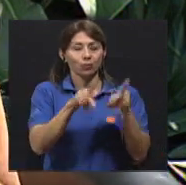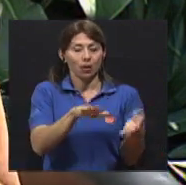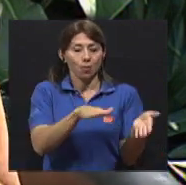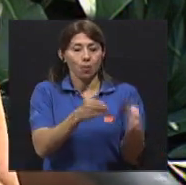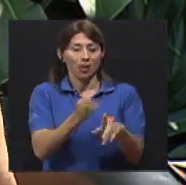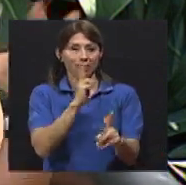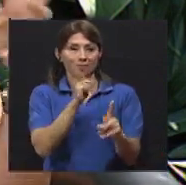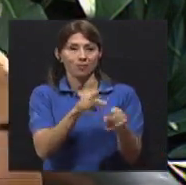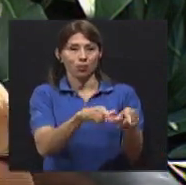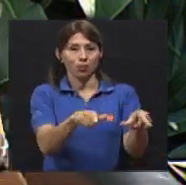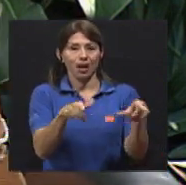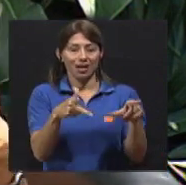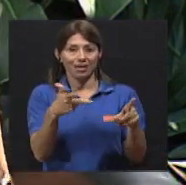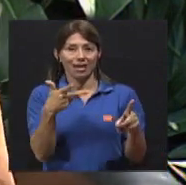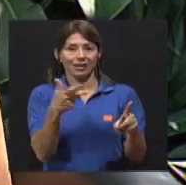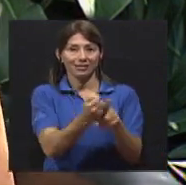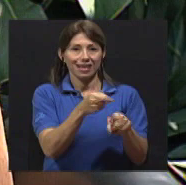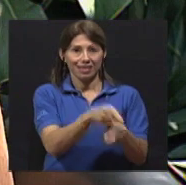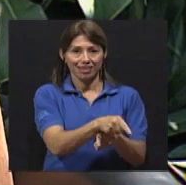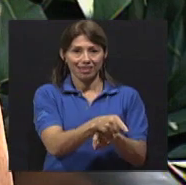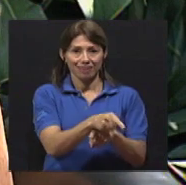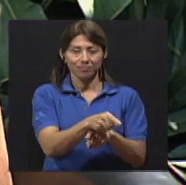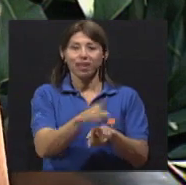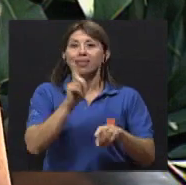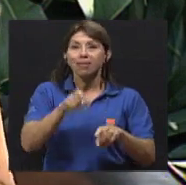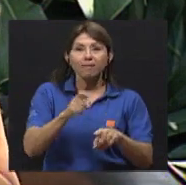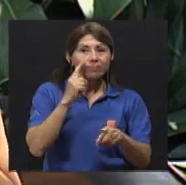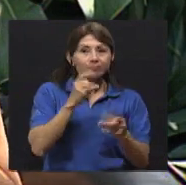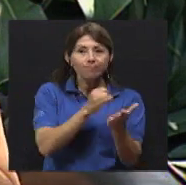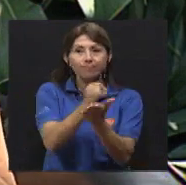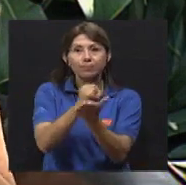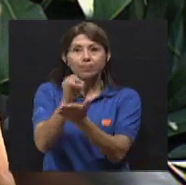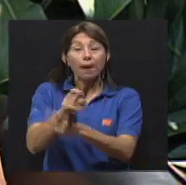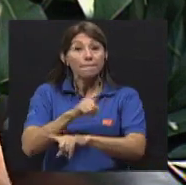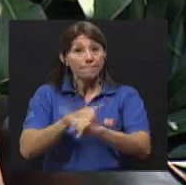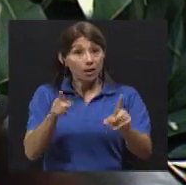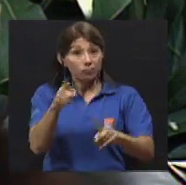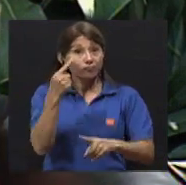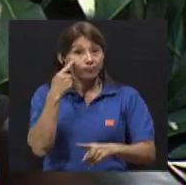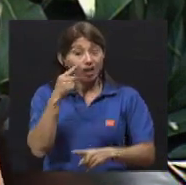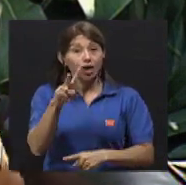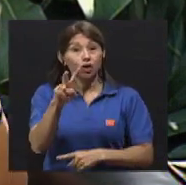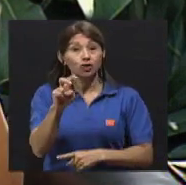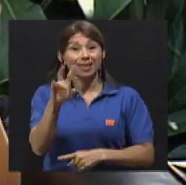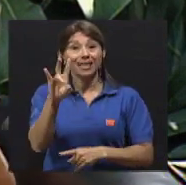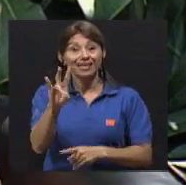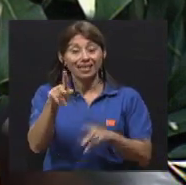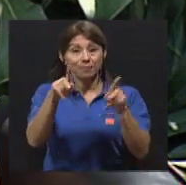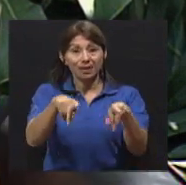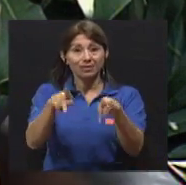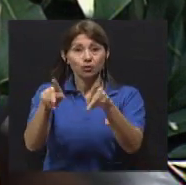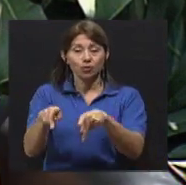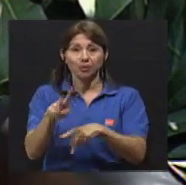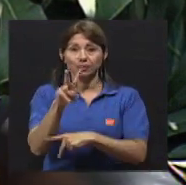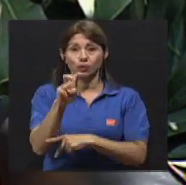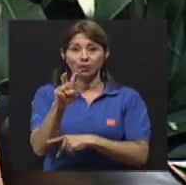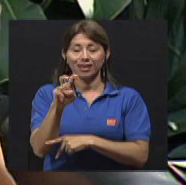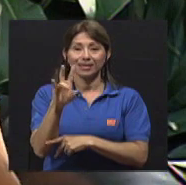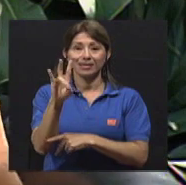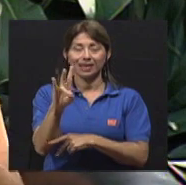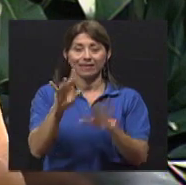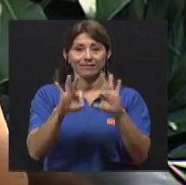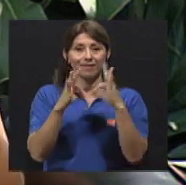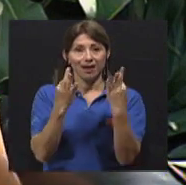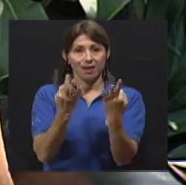homologar todos los datos de las instituciones. Pero imagínense, o sea, 207 personas, 207 familias, y